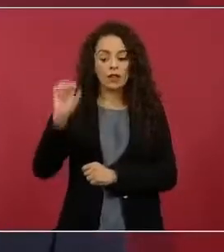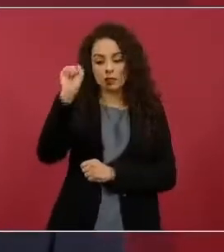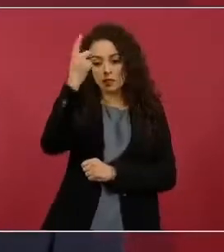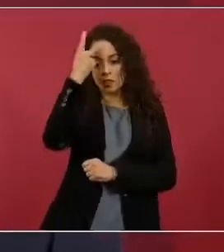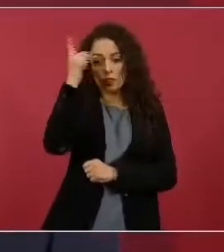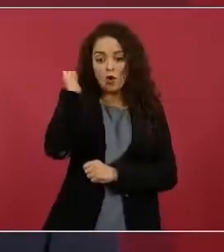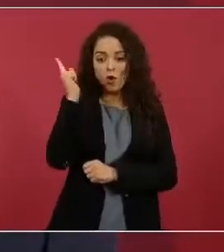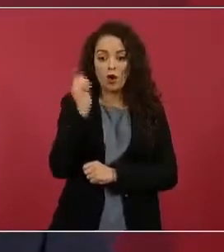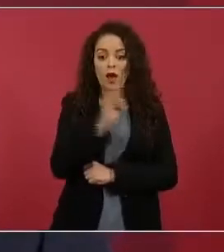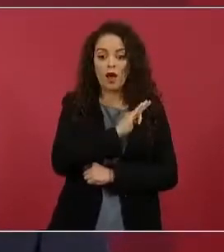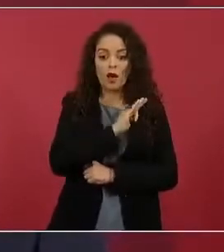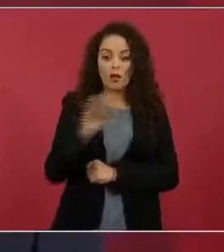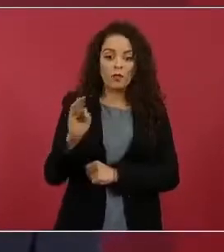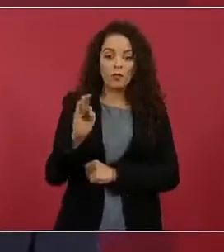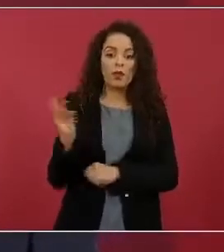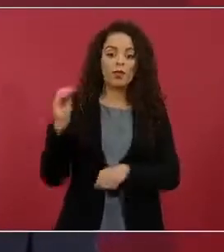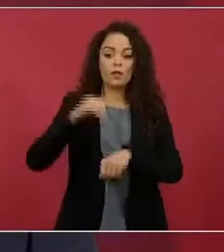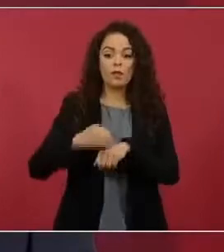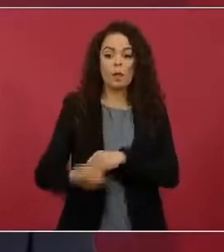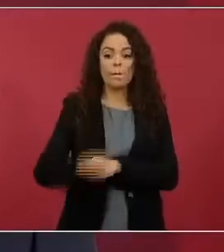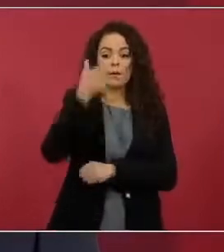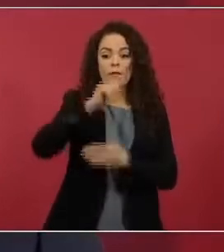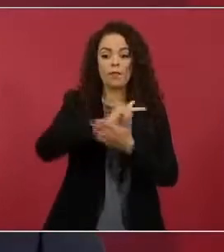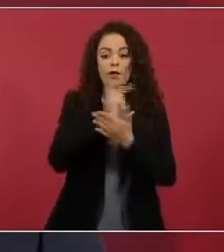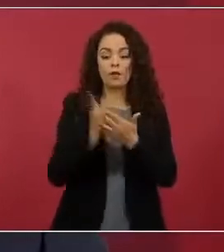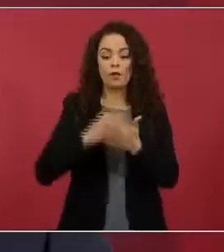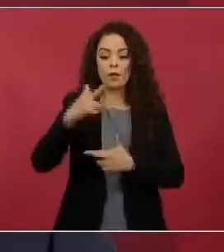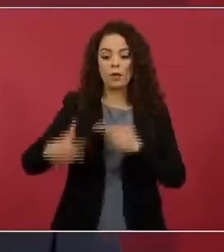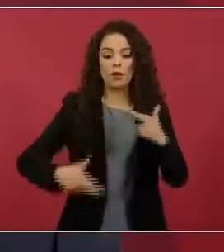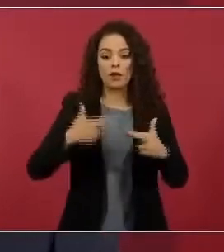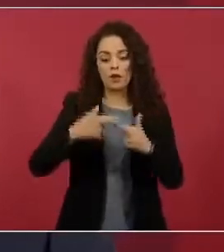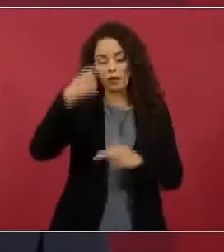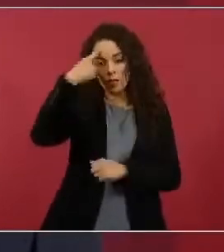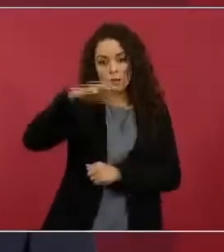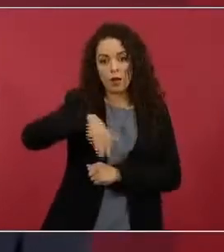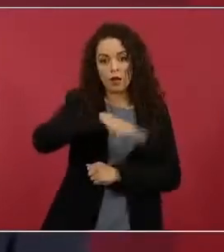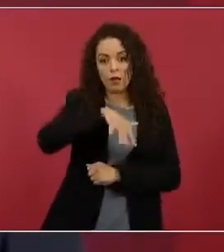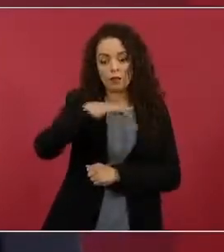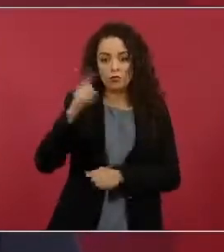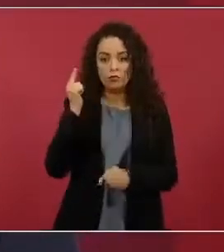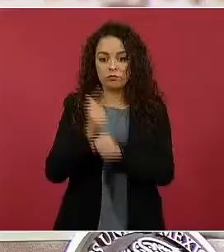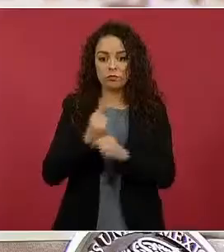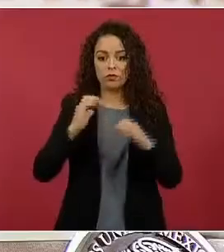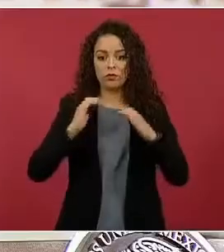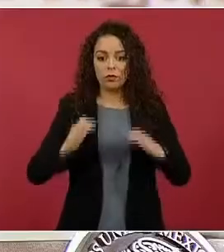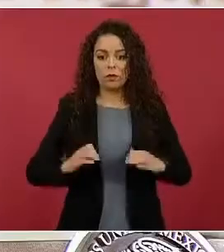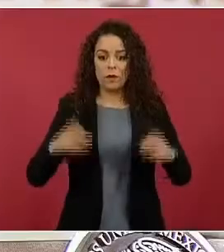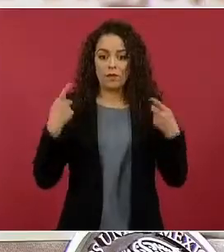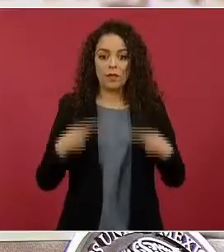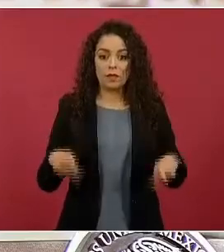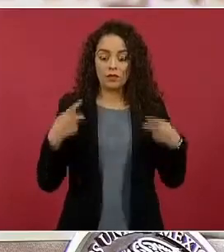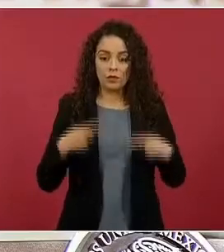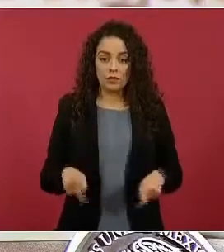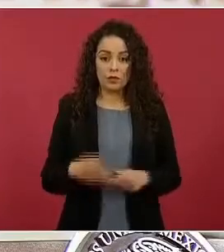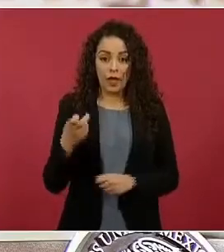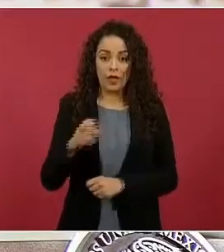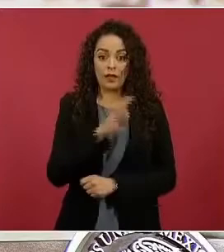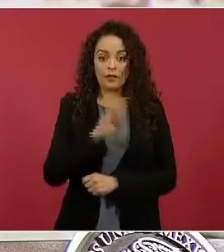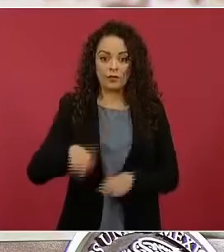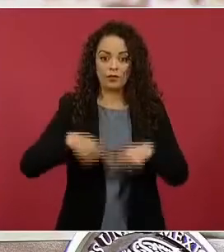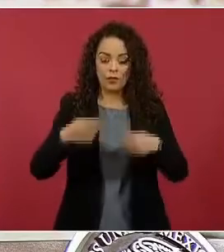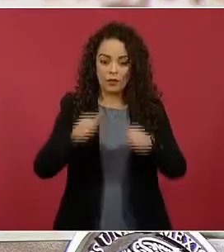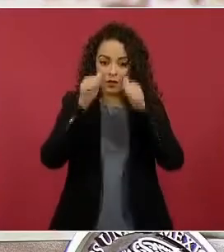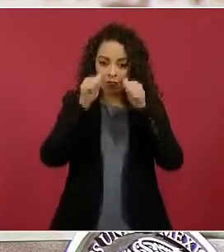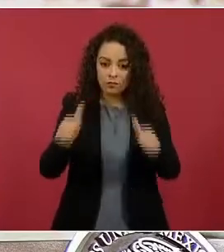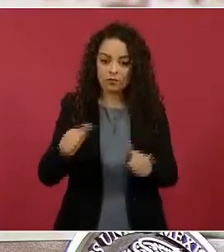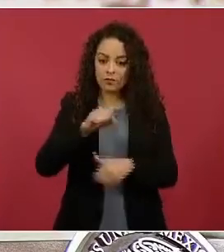tener el primer programa integral regional de búsqueda e identificación que nos va a permitir atender una de las